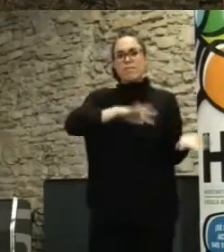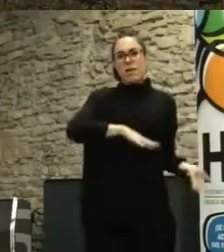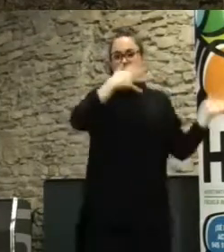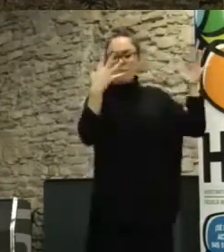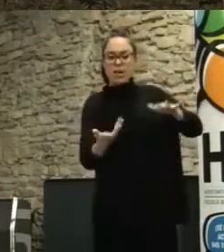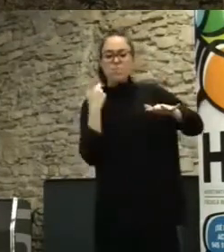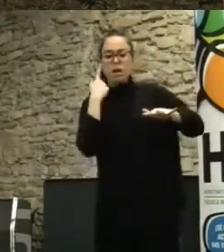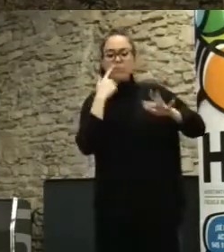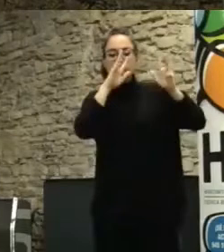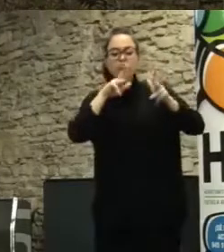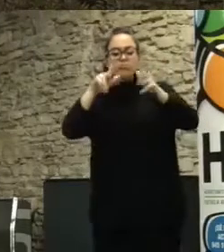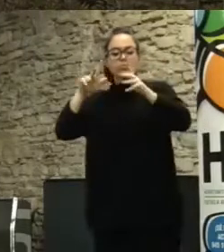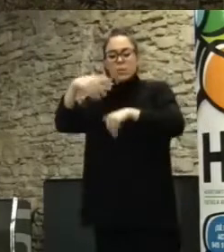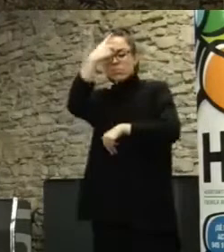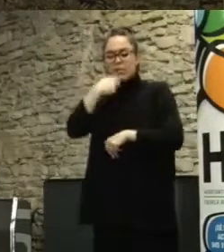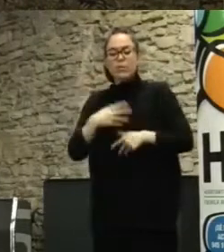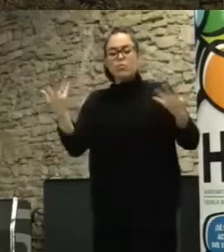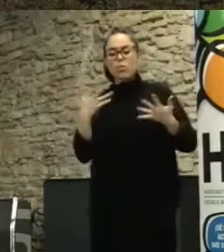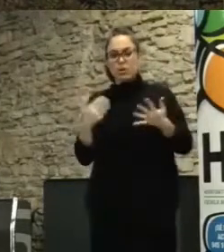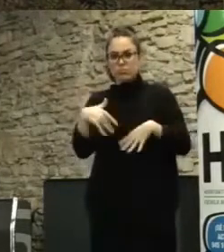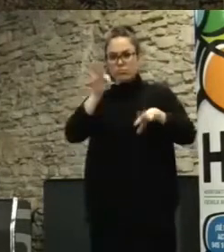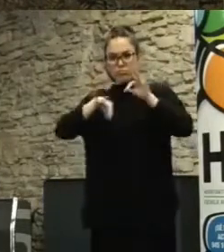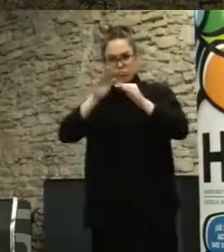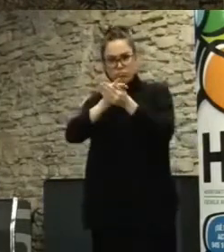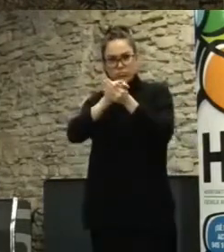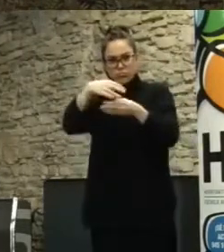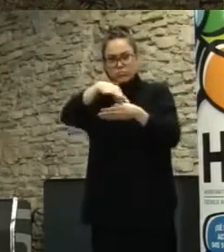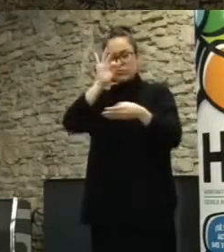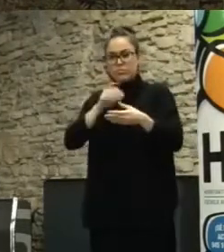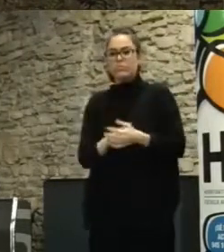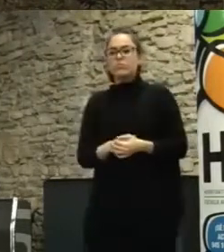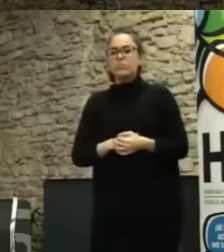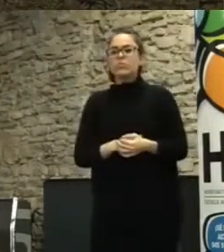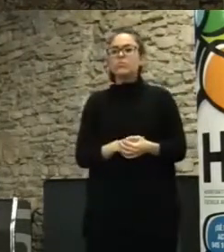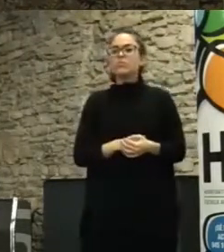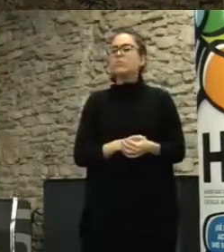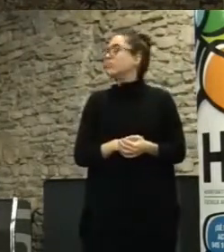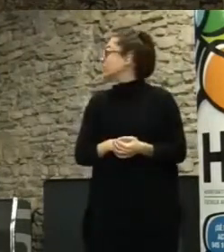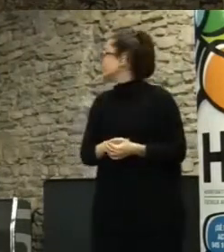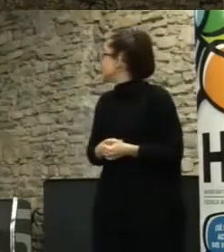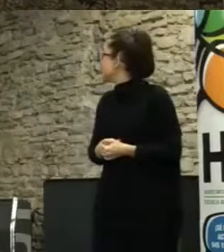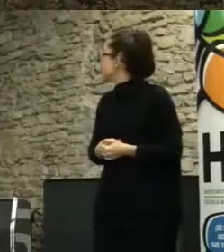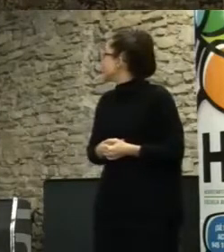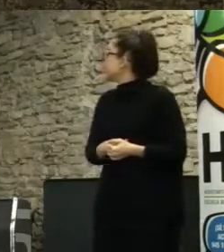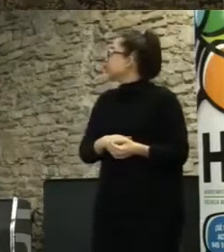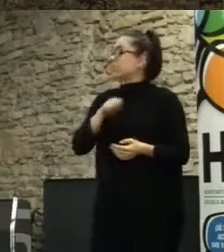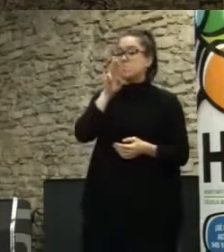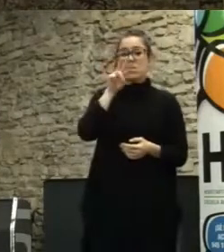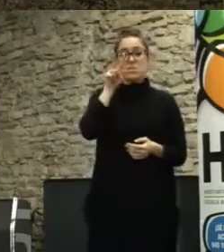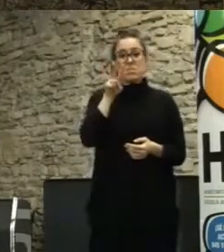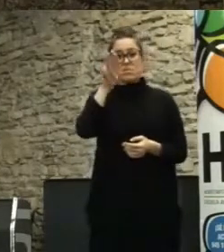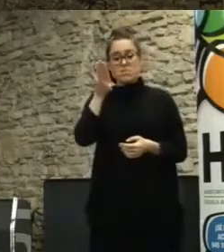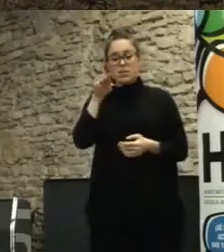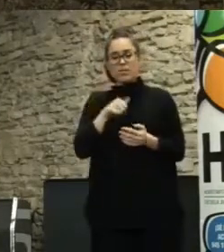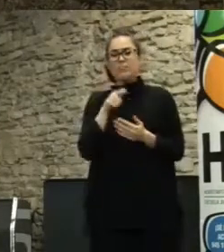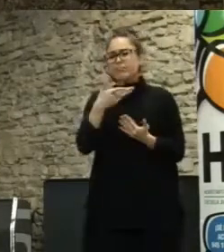descentralización, ¿no? Democracia, hablo del peer-to-peer, que es el par-a-par, para quien sea un poco más analógico, bueno, es una red